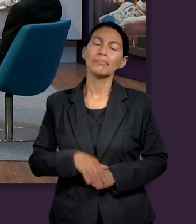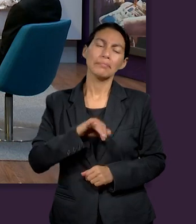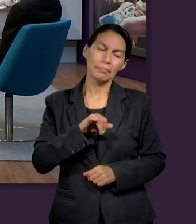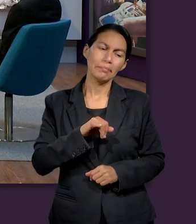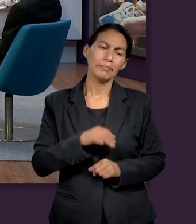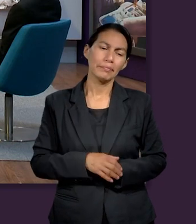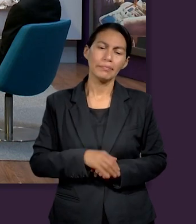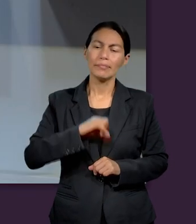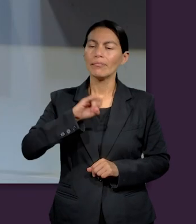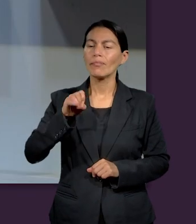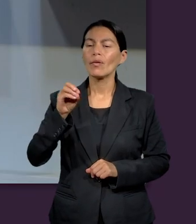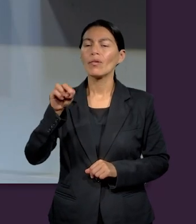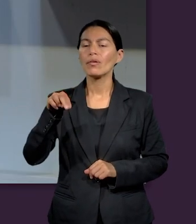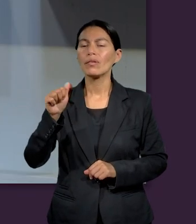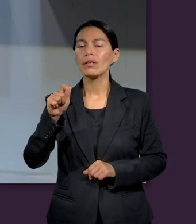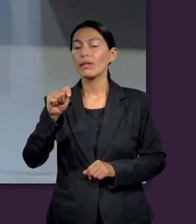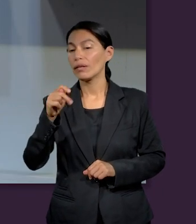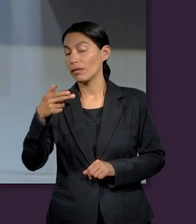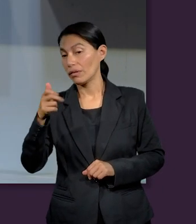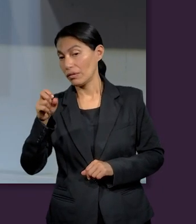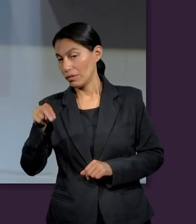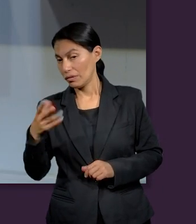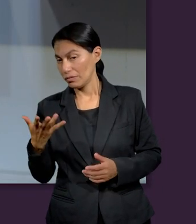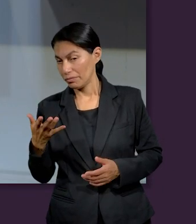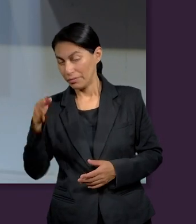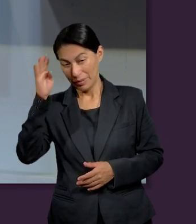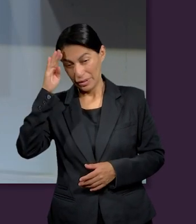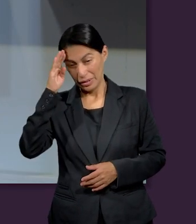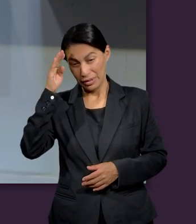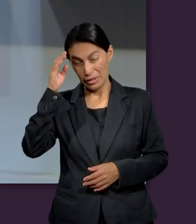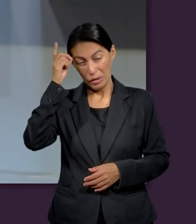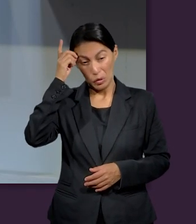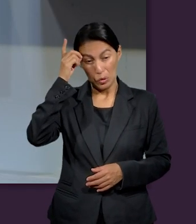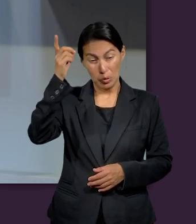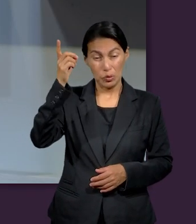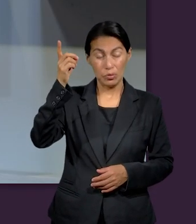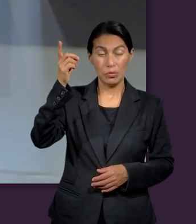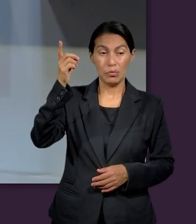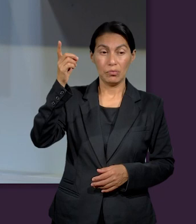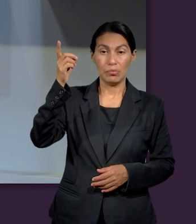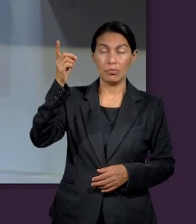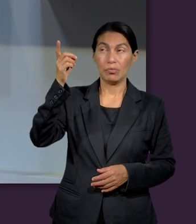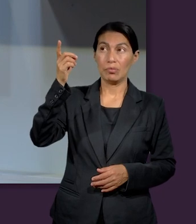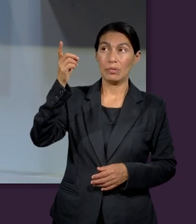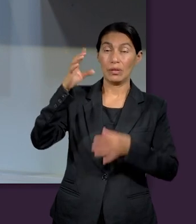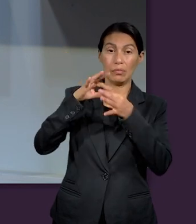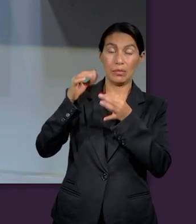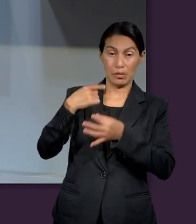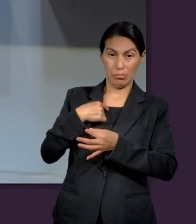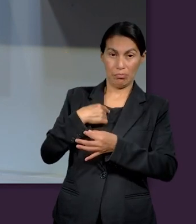si Jonathan pensar en que Dios hable de nosotros de esa manera